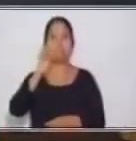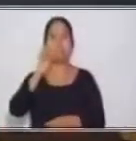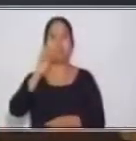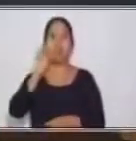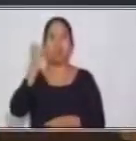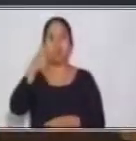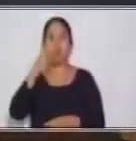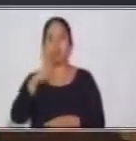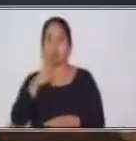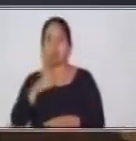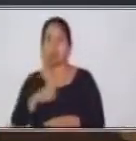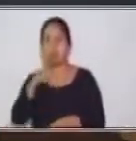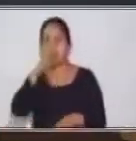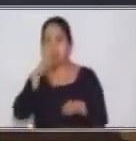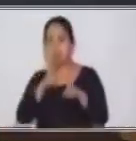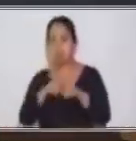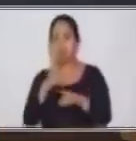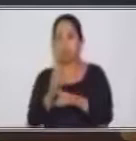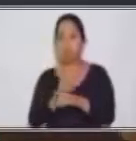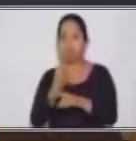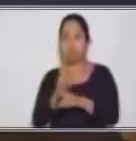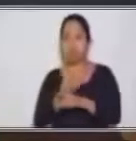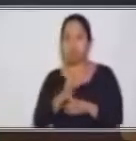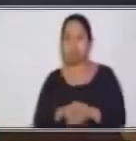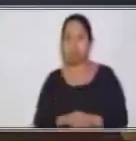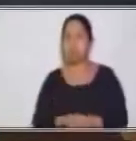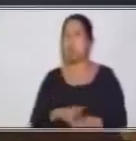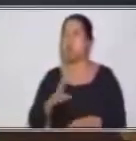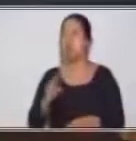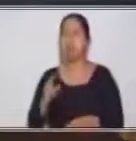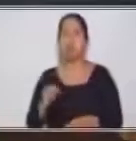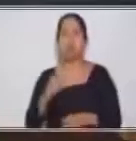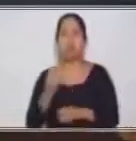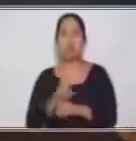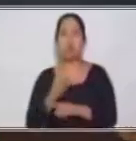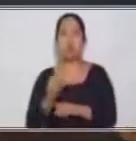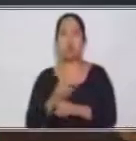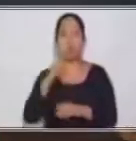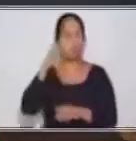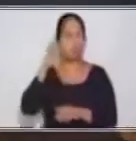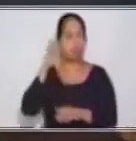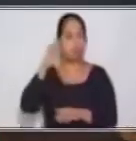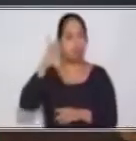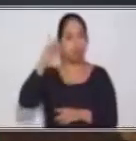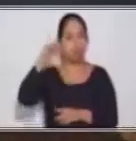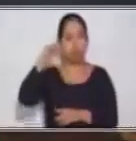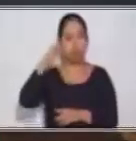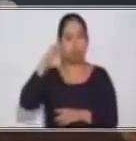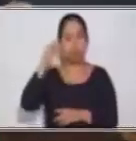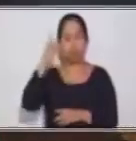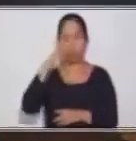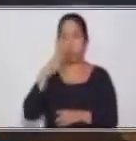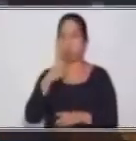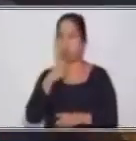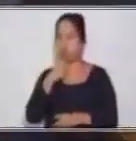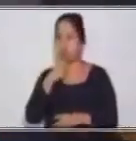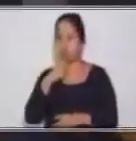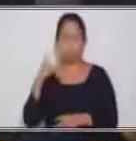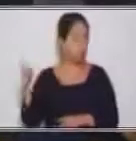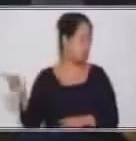participio, porque en el participio no vamos a agregar incentivos ni tampoco vamos a agregar gerúneos. Eso sí lo debemos de tener